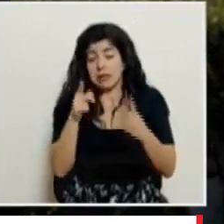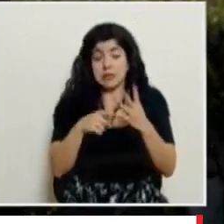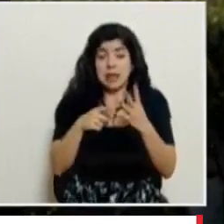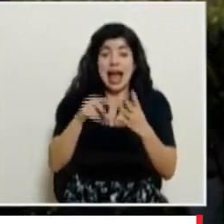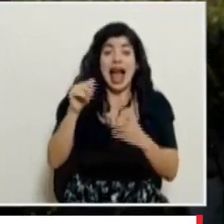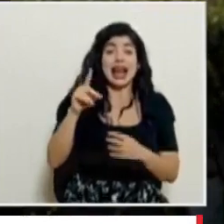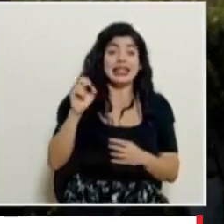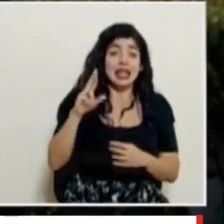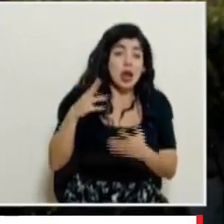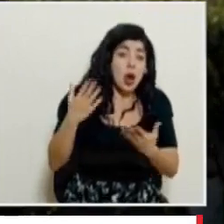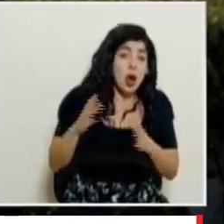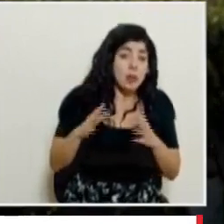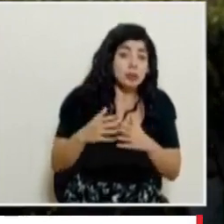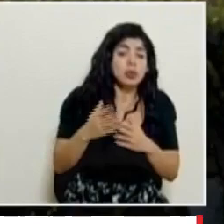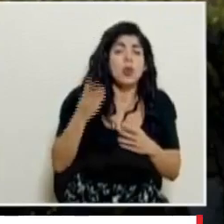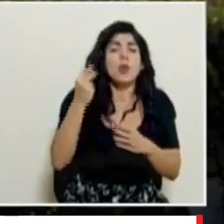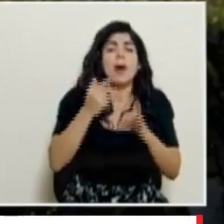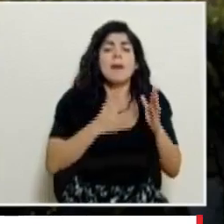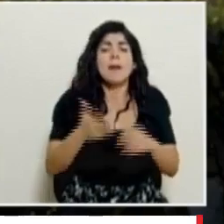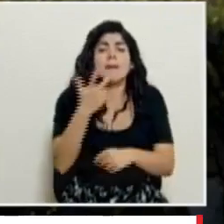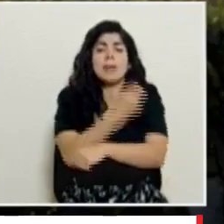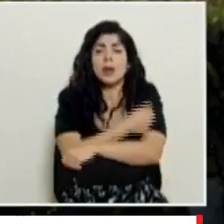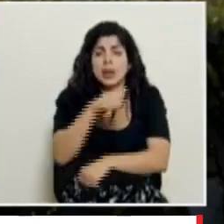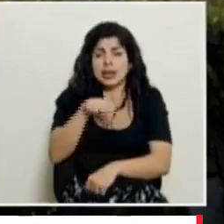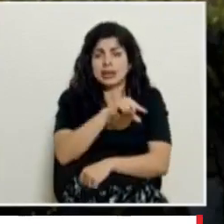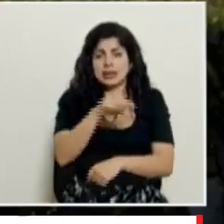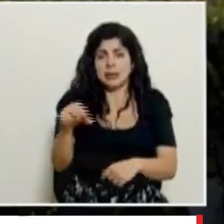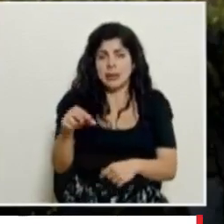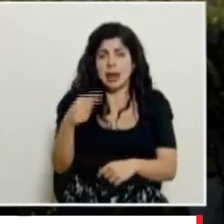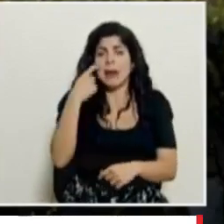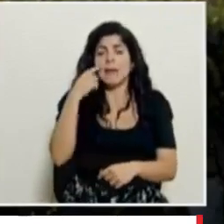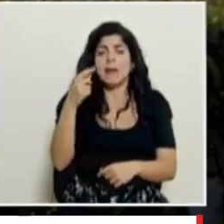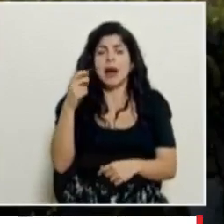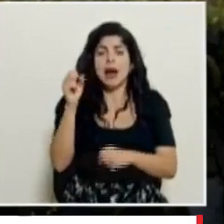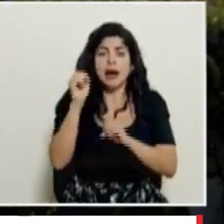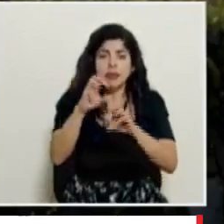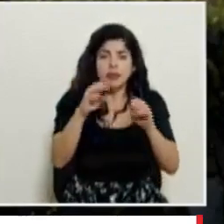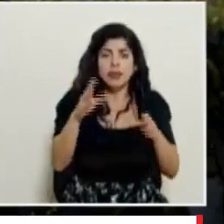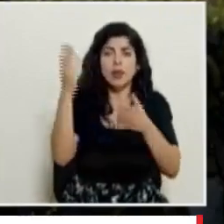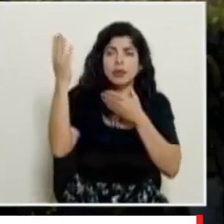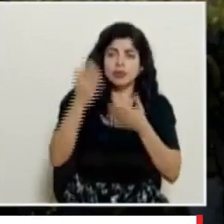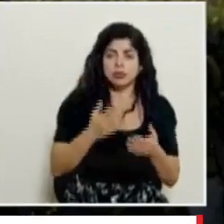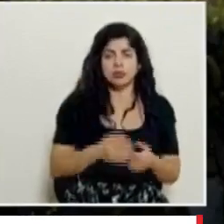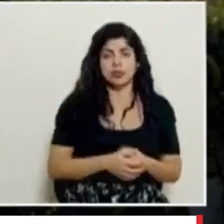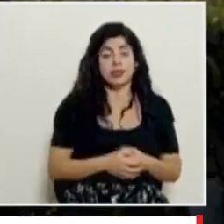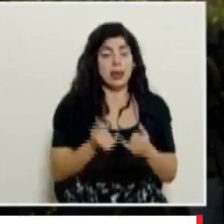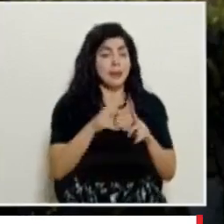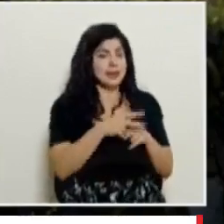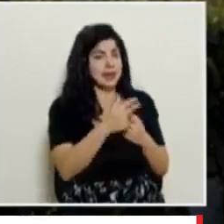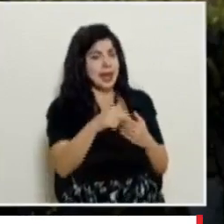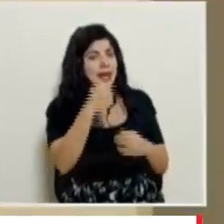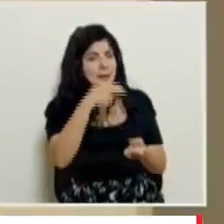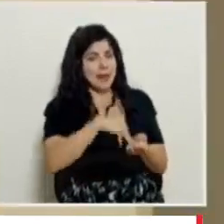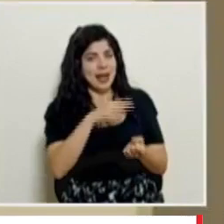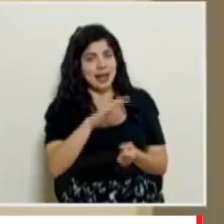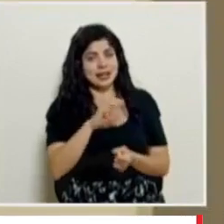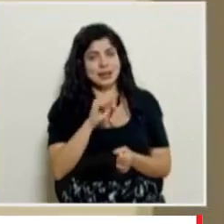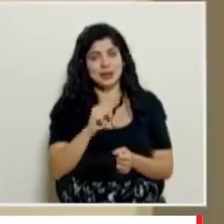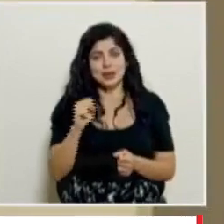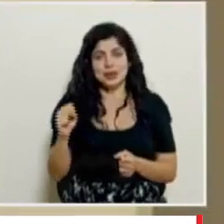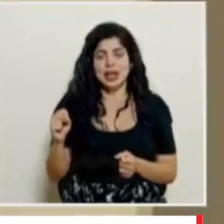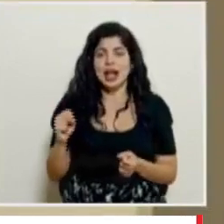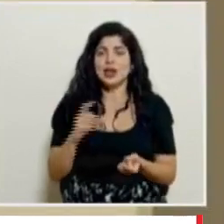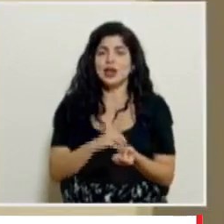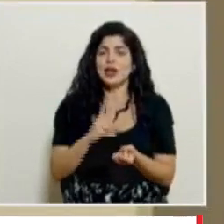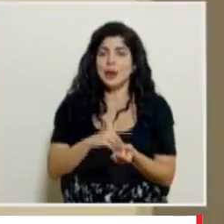comisión nos puede detallar cuál es la proyección de vacunas para esta semana respecto a entregas y recepciones muchas gracias iniciamos con el gerente médico de la caja costarricense